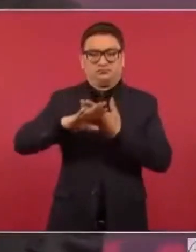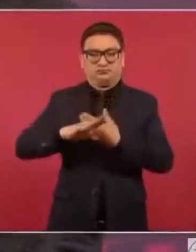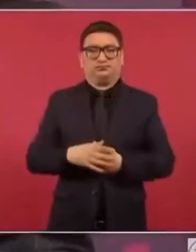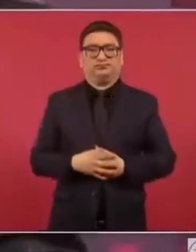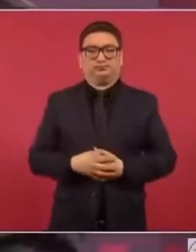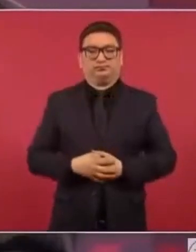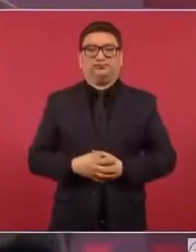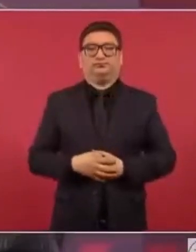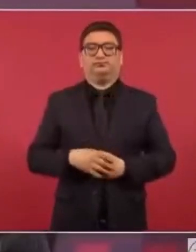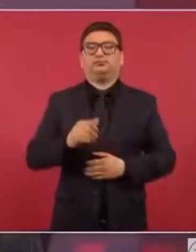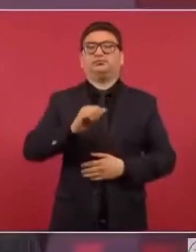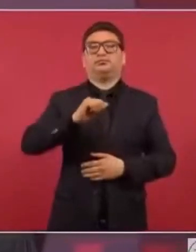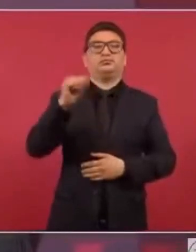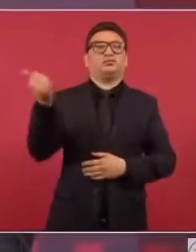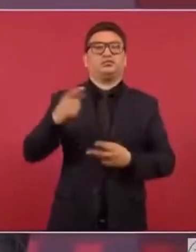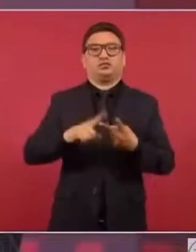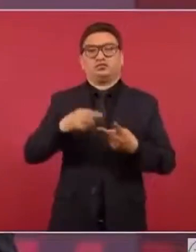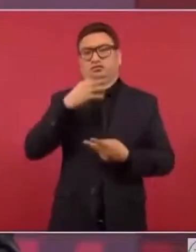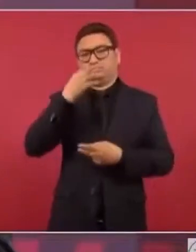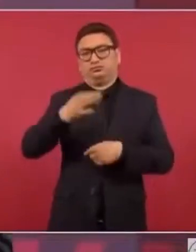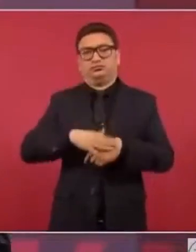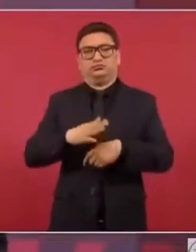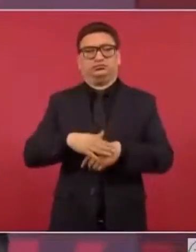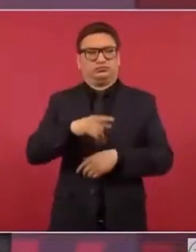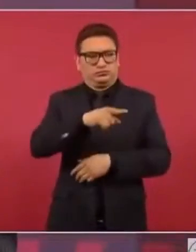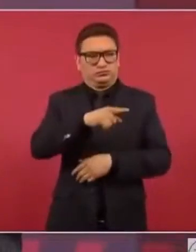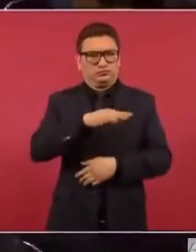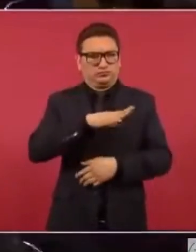y otra cosa que quiero mencionar, no sé si te llegó un